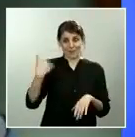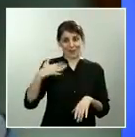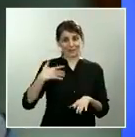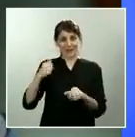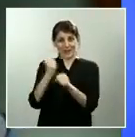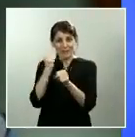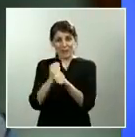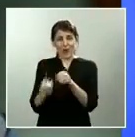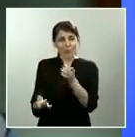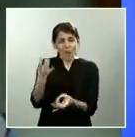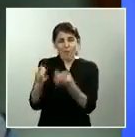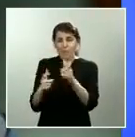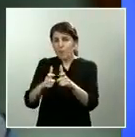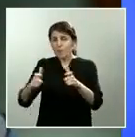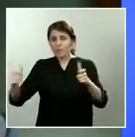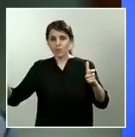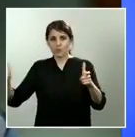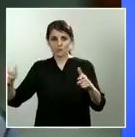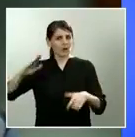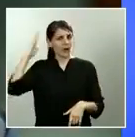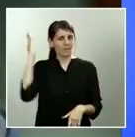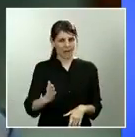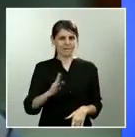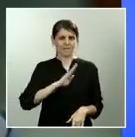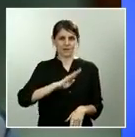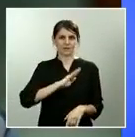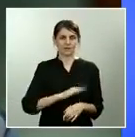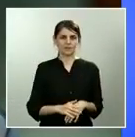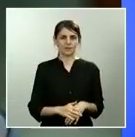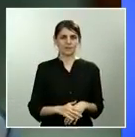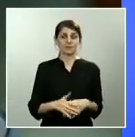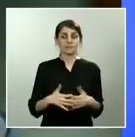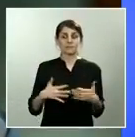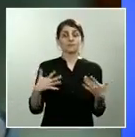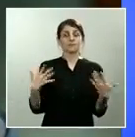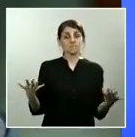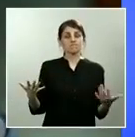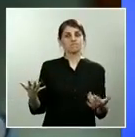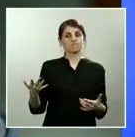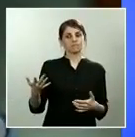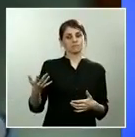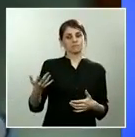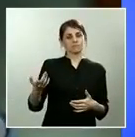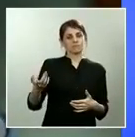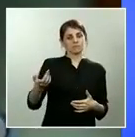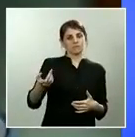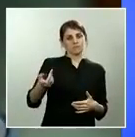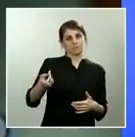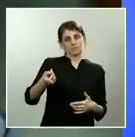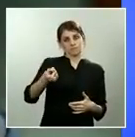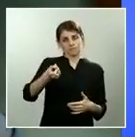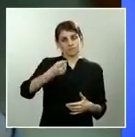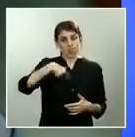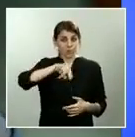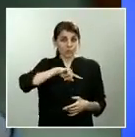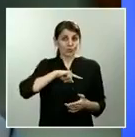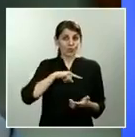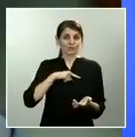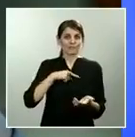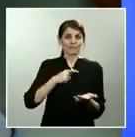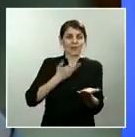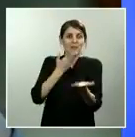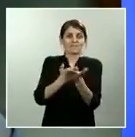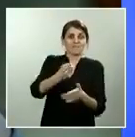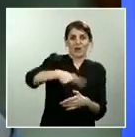se plantea y lo que reclama directamente en este caso a usted como ministra de Hacienda es si se va